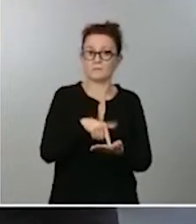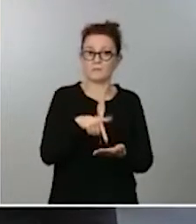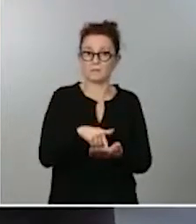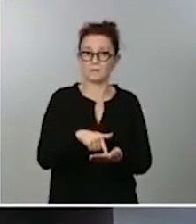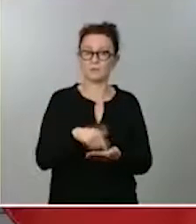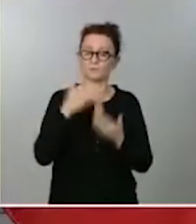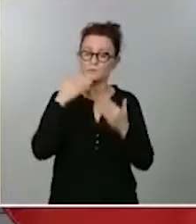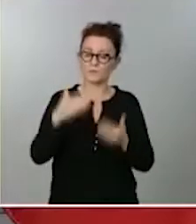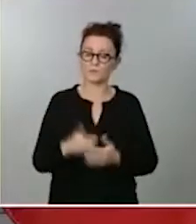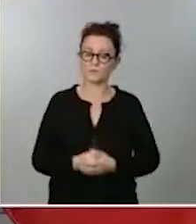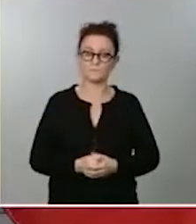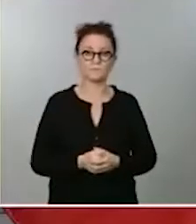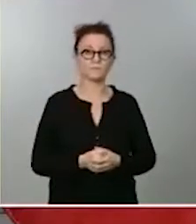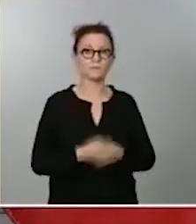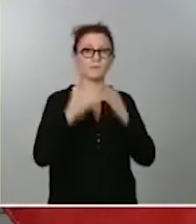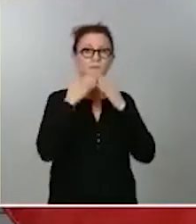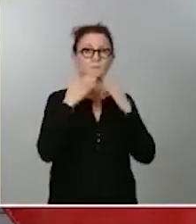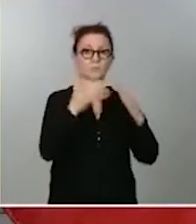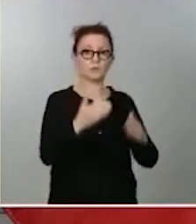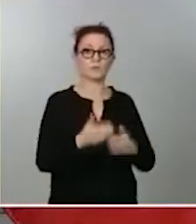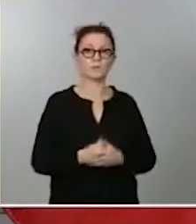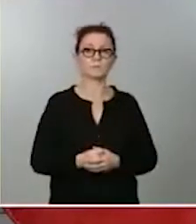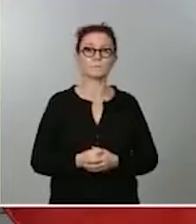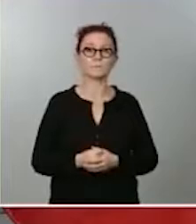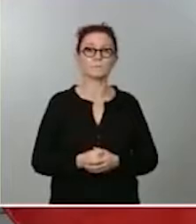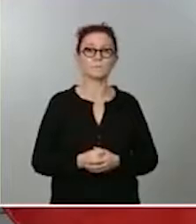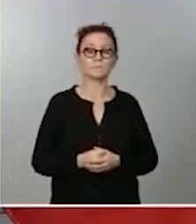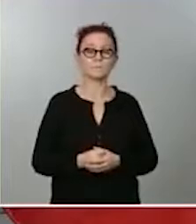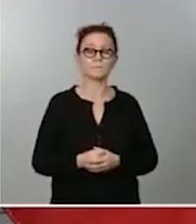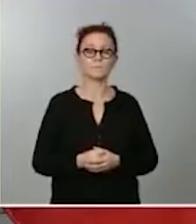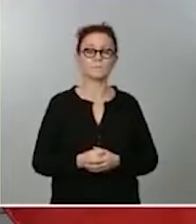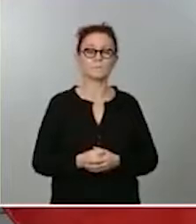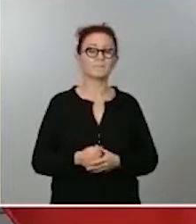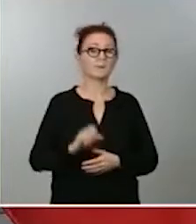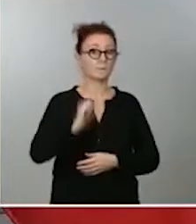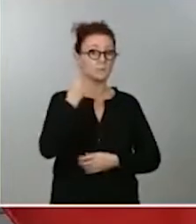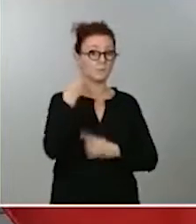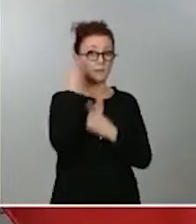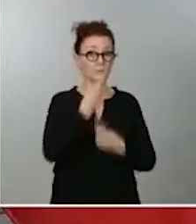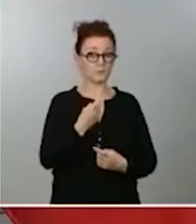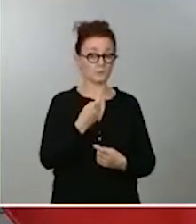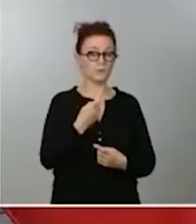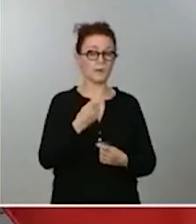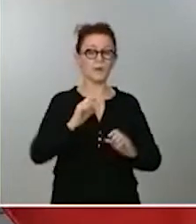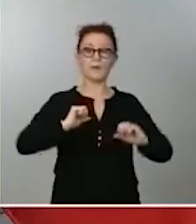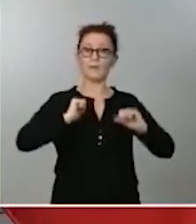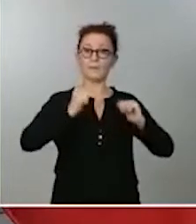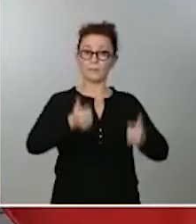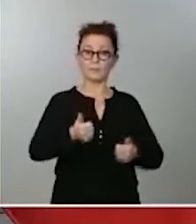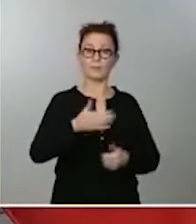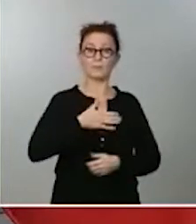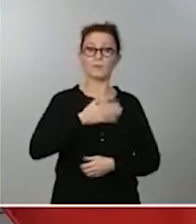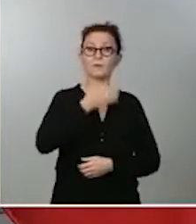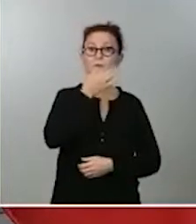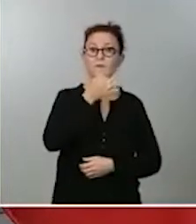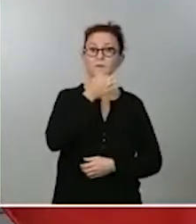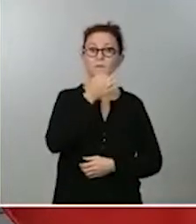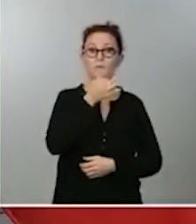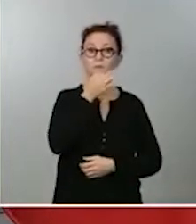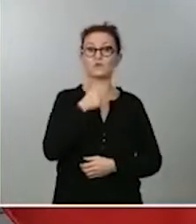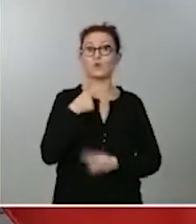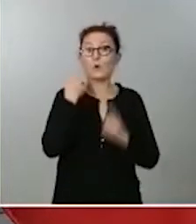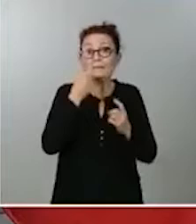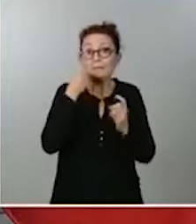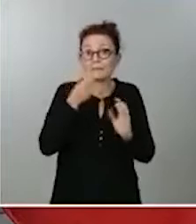Sí, muchas gracias. Y en relación con la primera cuestión, al principio de mi intervención, donde intenta o trasladar